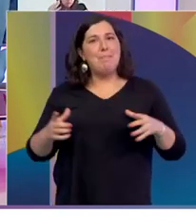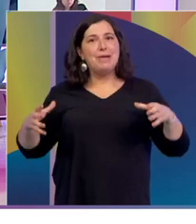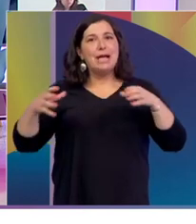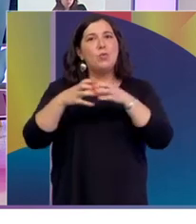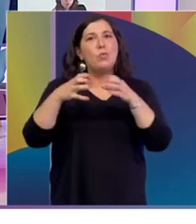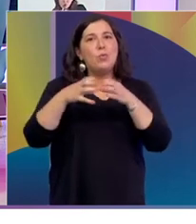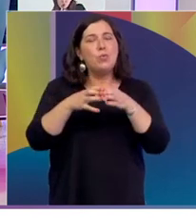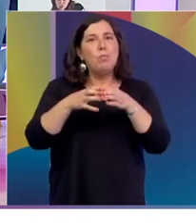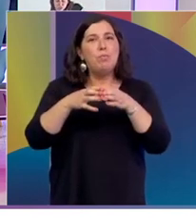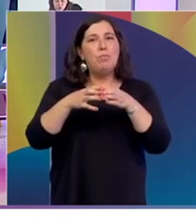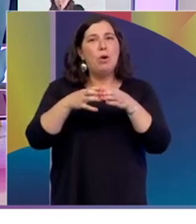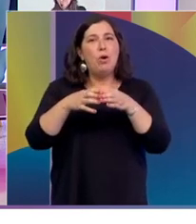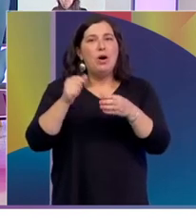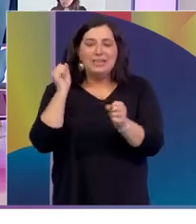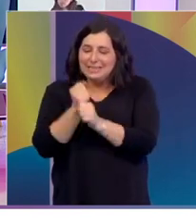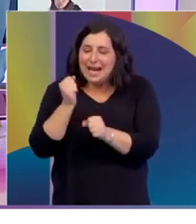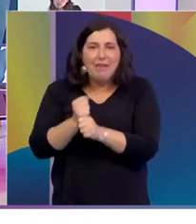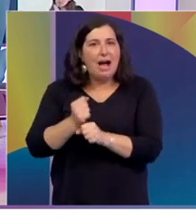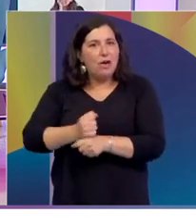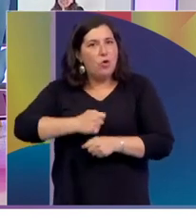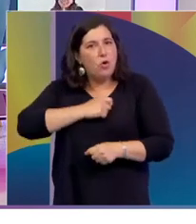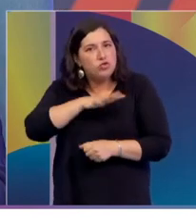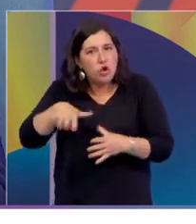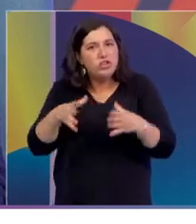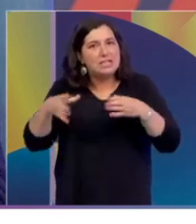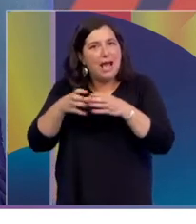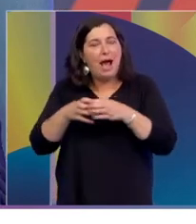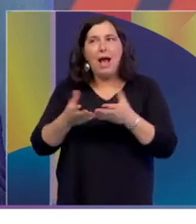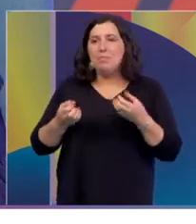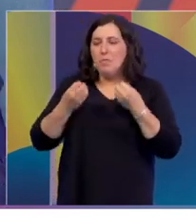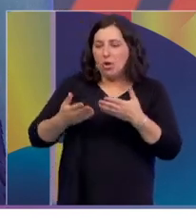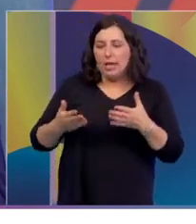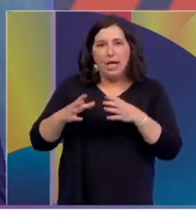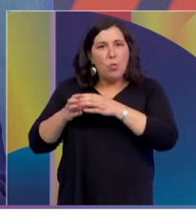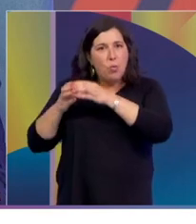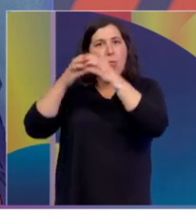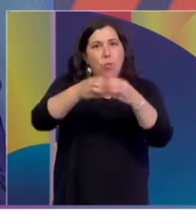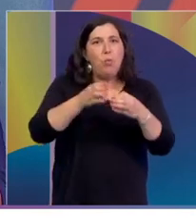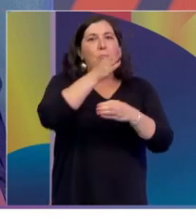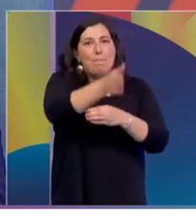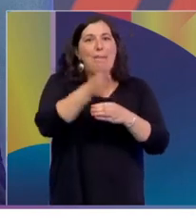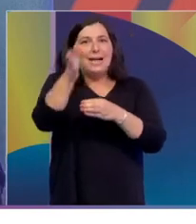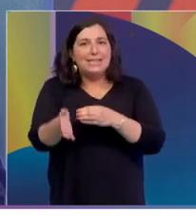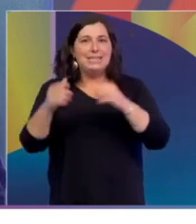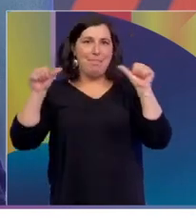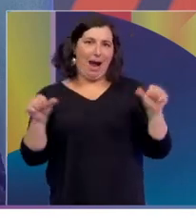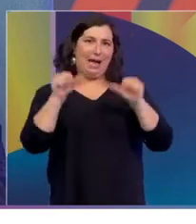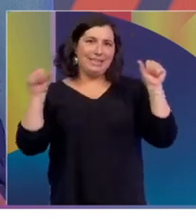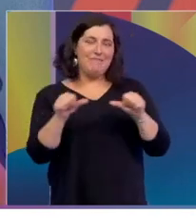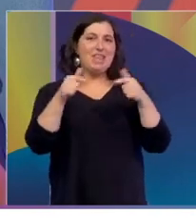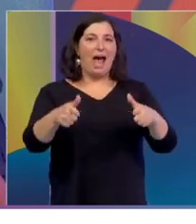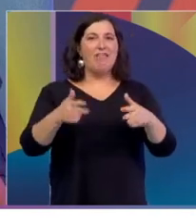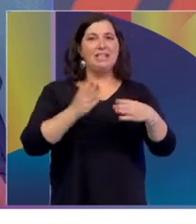social, digamos. Nos tratamos de participar en todas las actividades que son accesibles para la persona